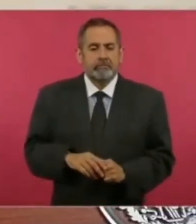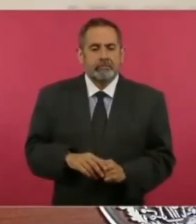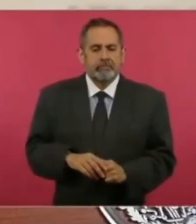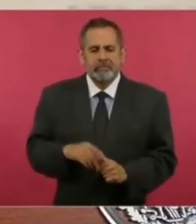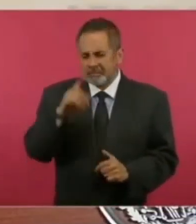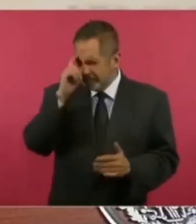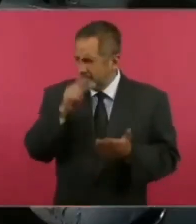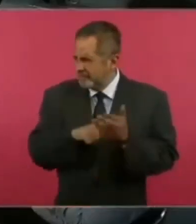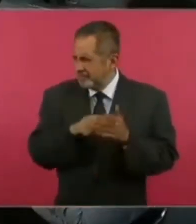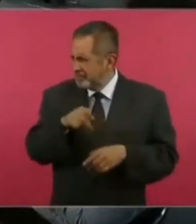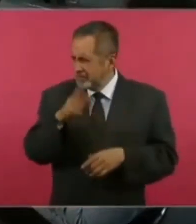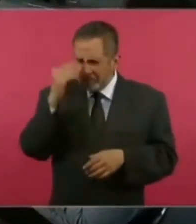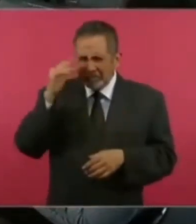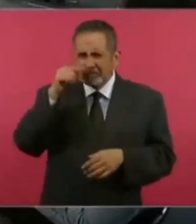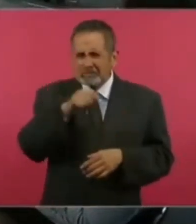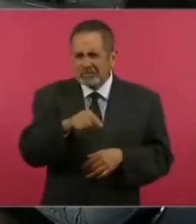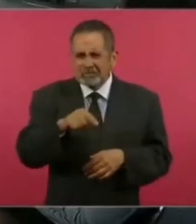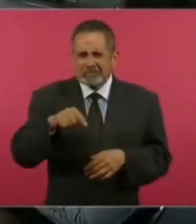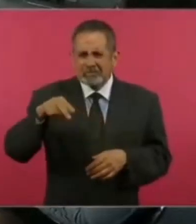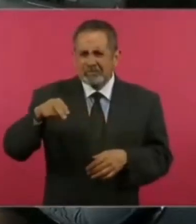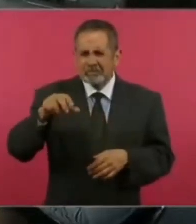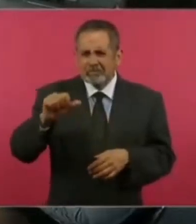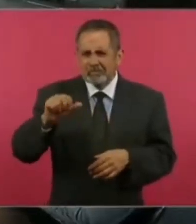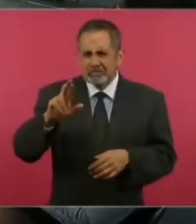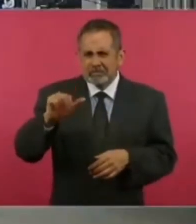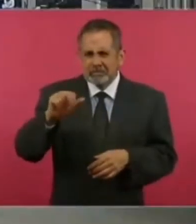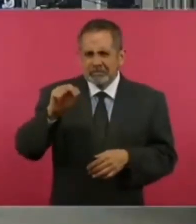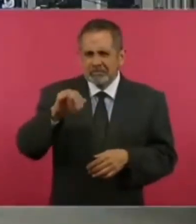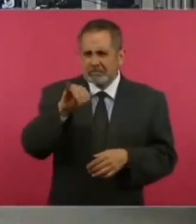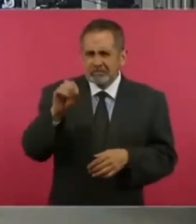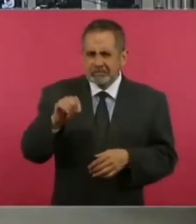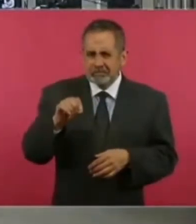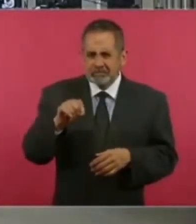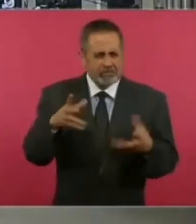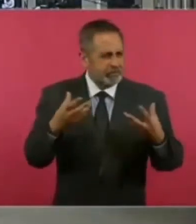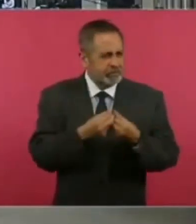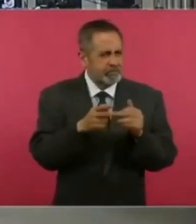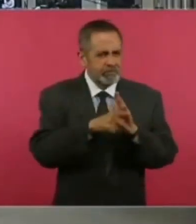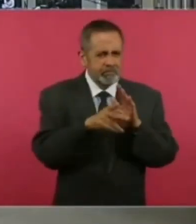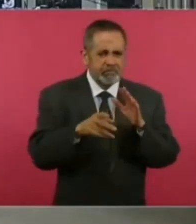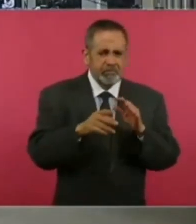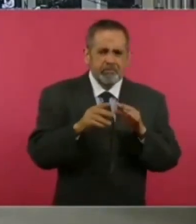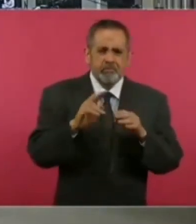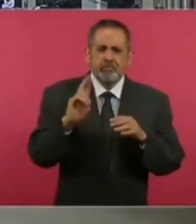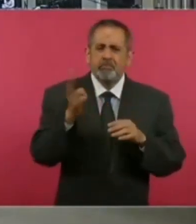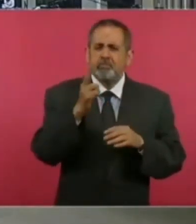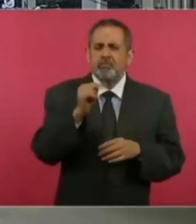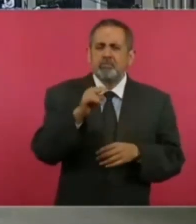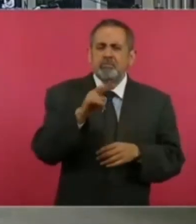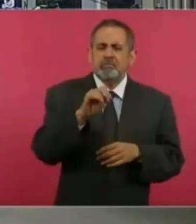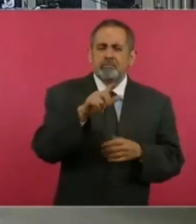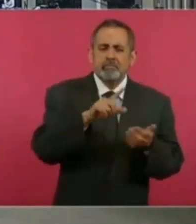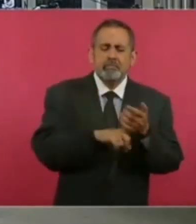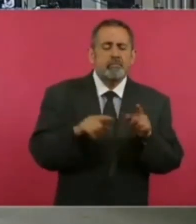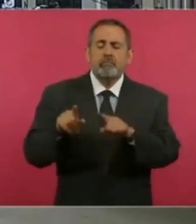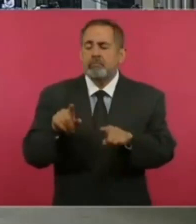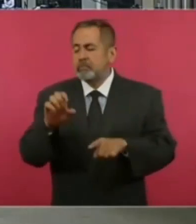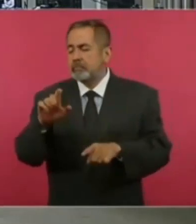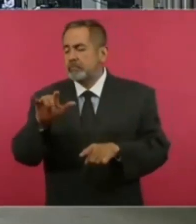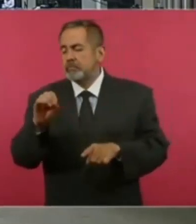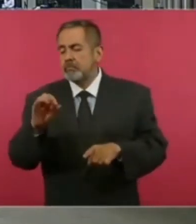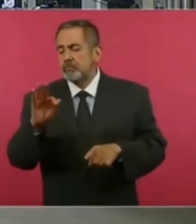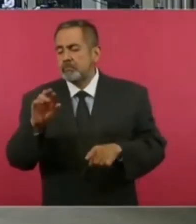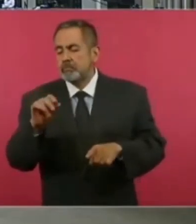creo que ahí estaba Naranjo ¿no? en el Universal no, Helio sí Helio Flores